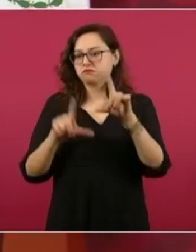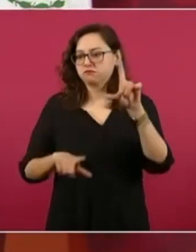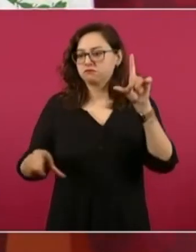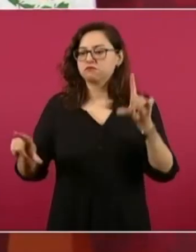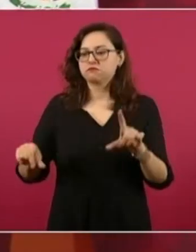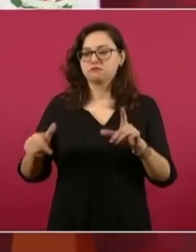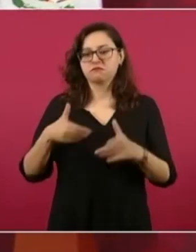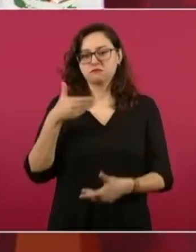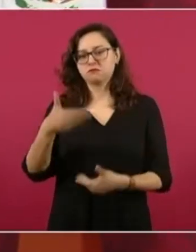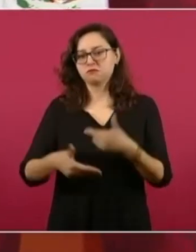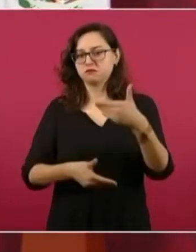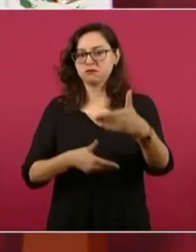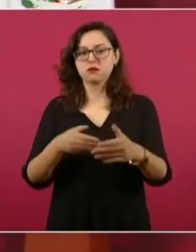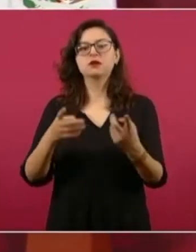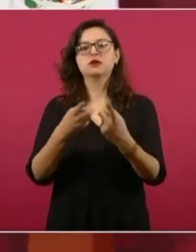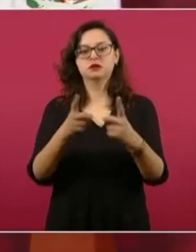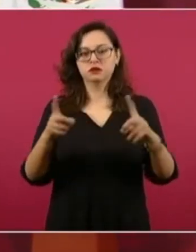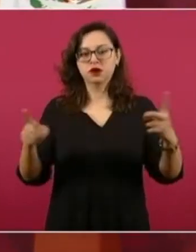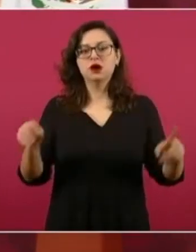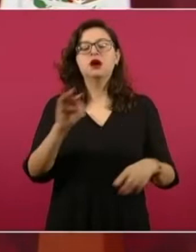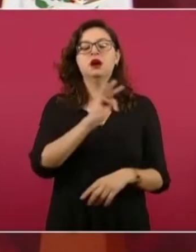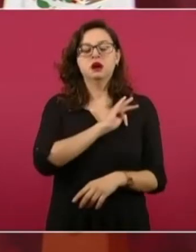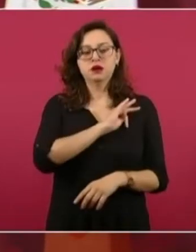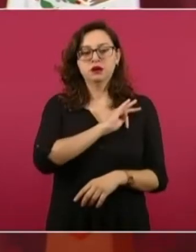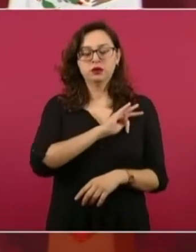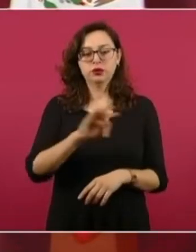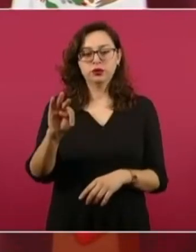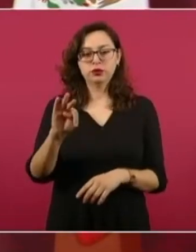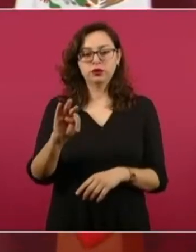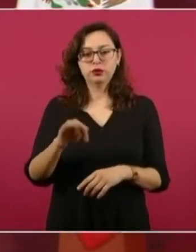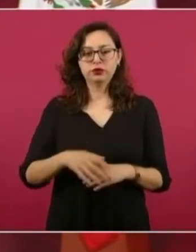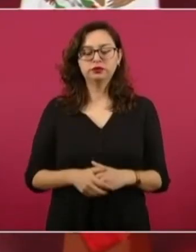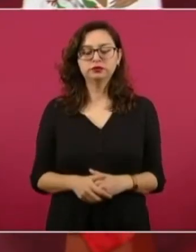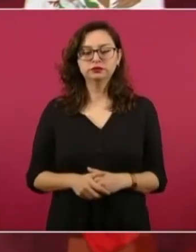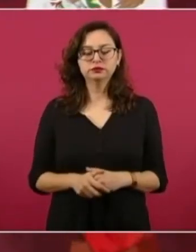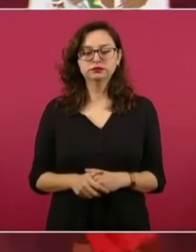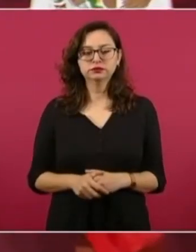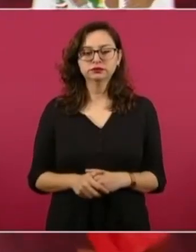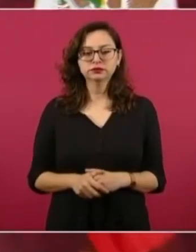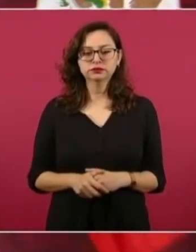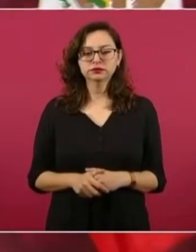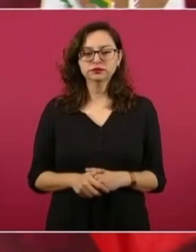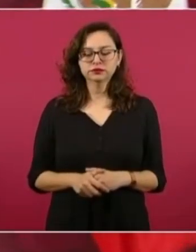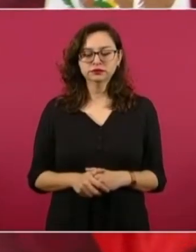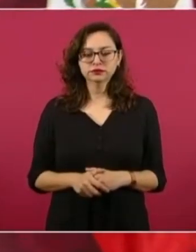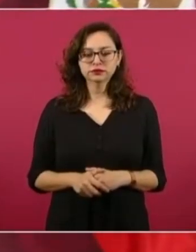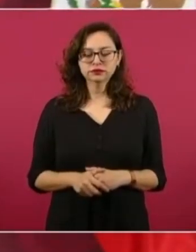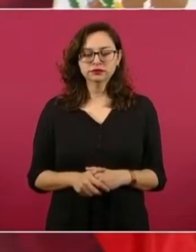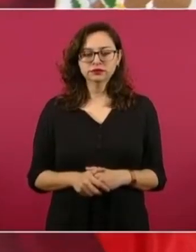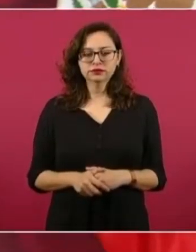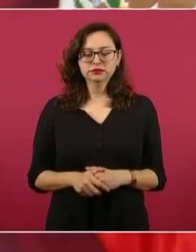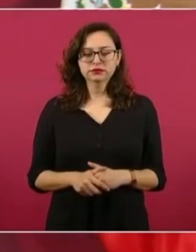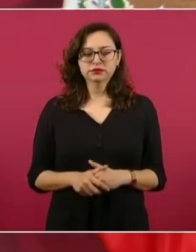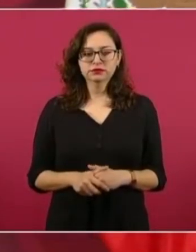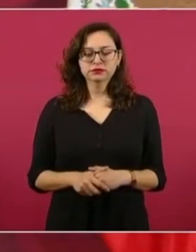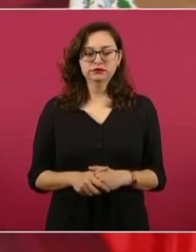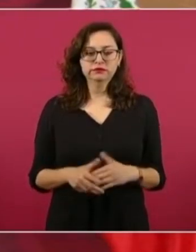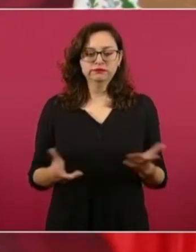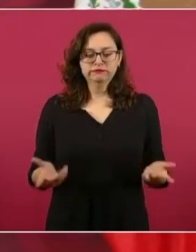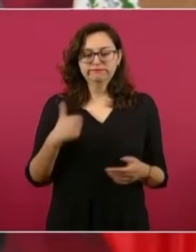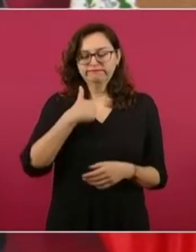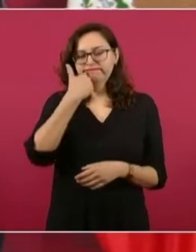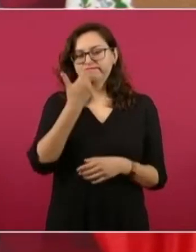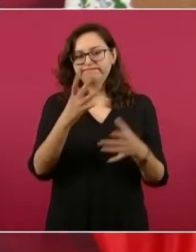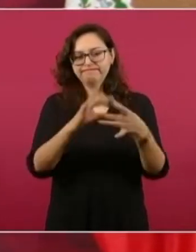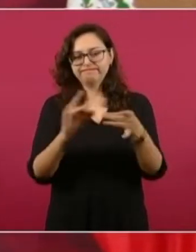del país. Quiero destacar dos o tres